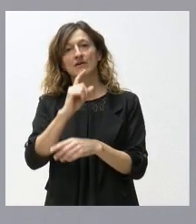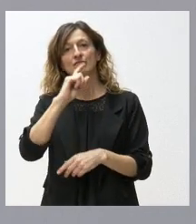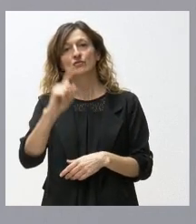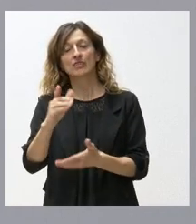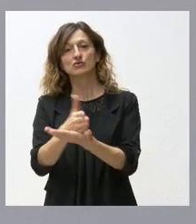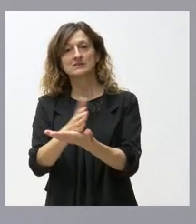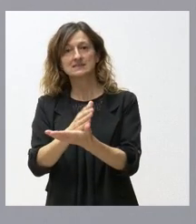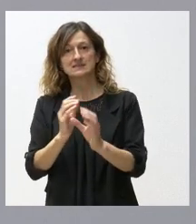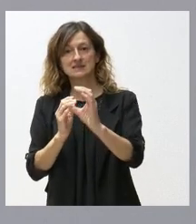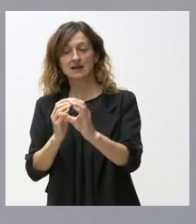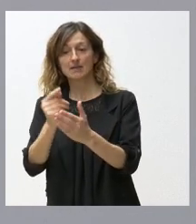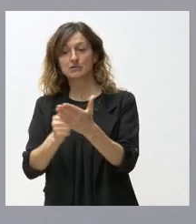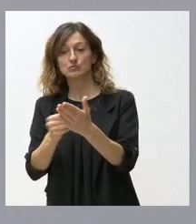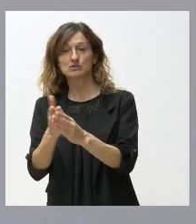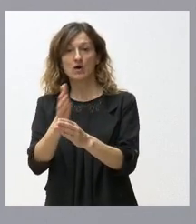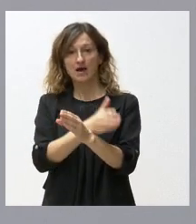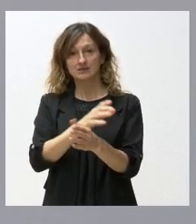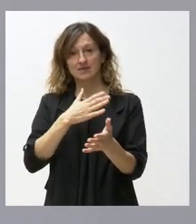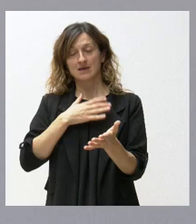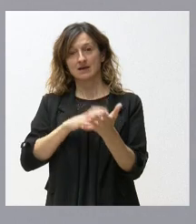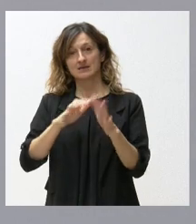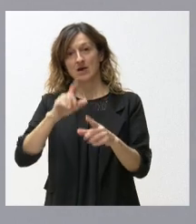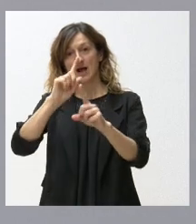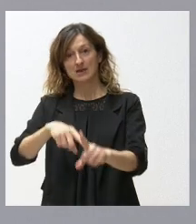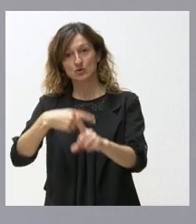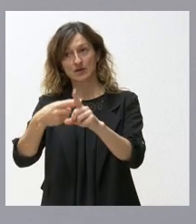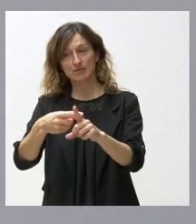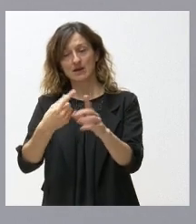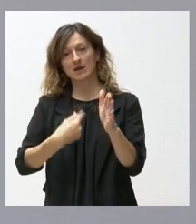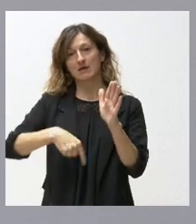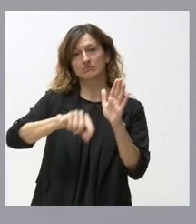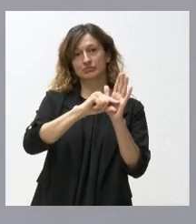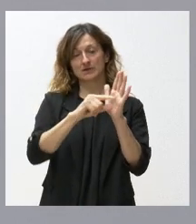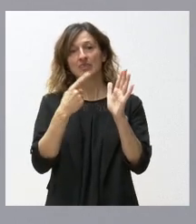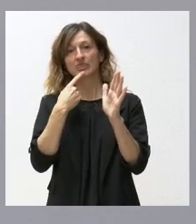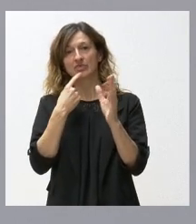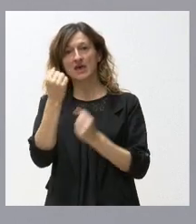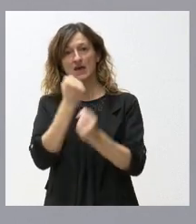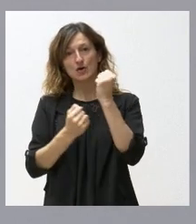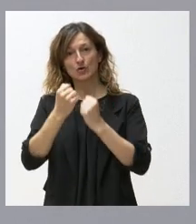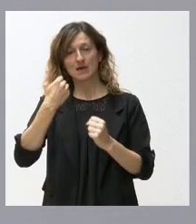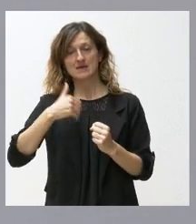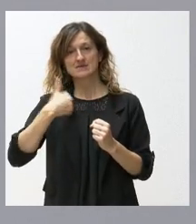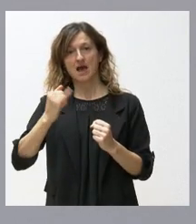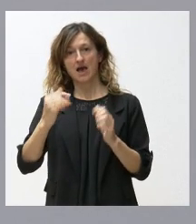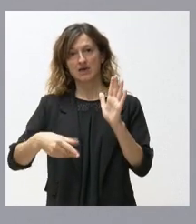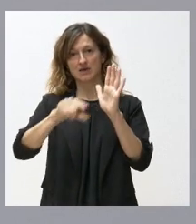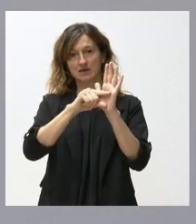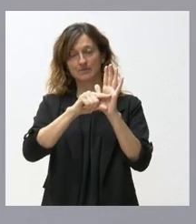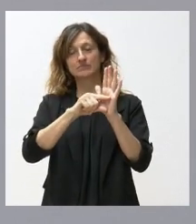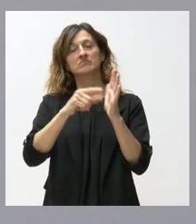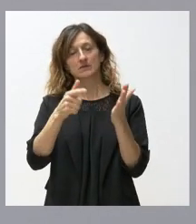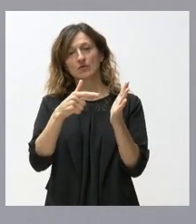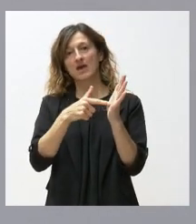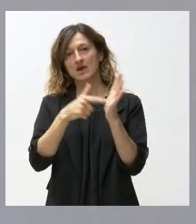En el anteproyecto de presupuestos de la comunidad de Castilla y León para el año 2025, viene ya una dotación a ese efecto y, por tanto, la llevaremos